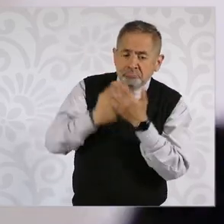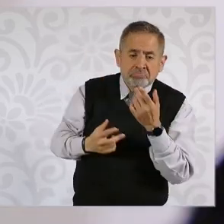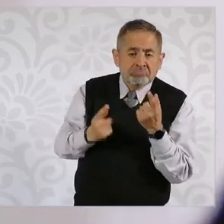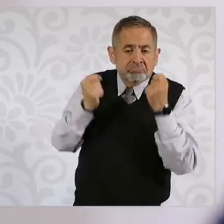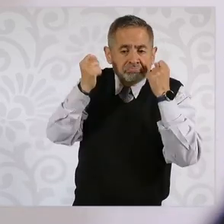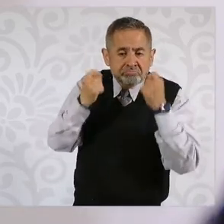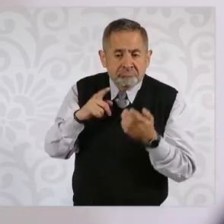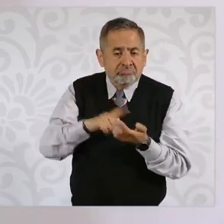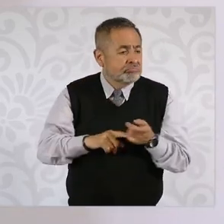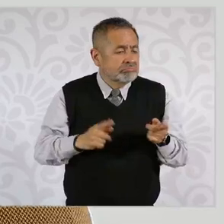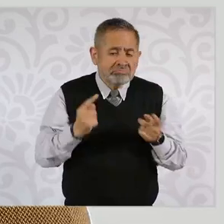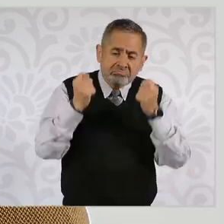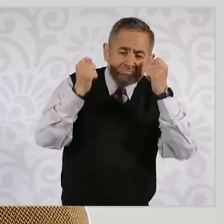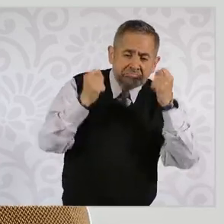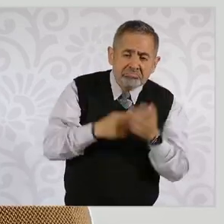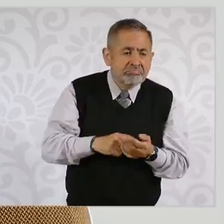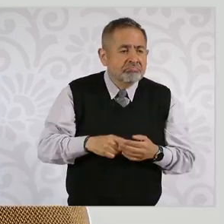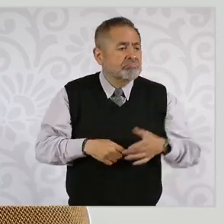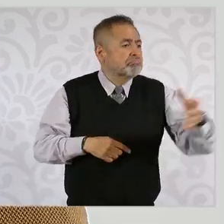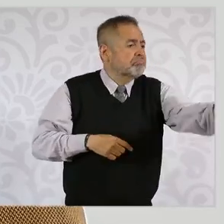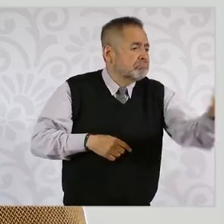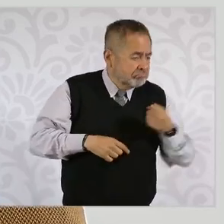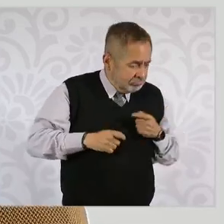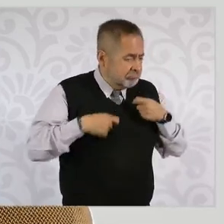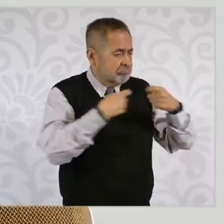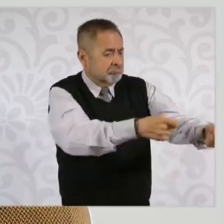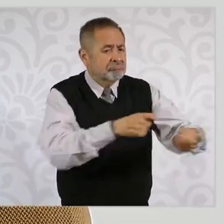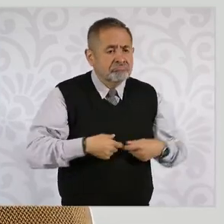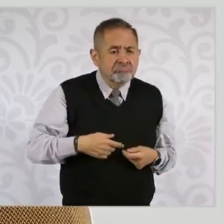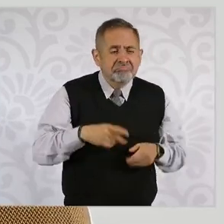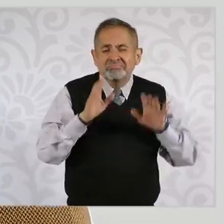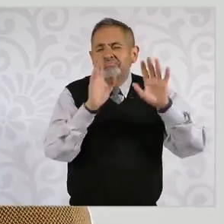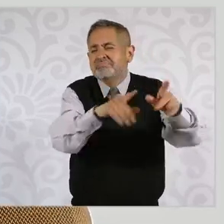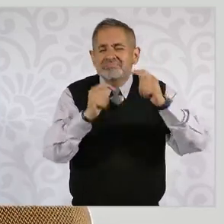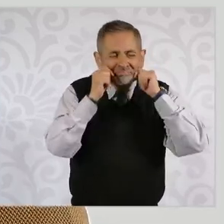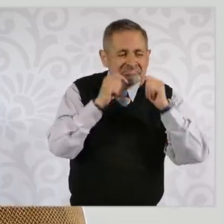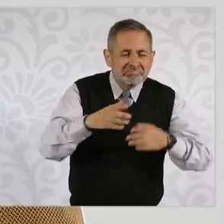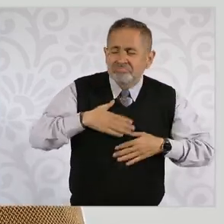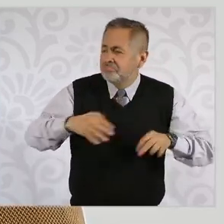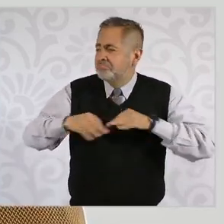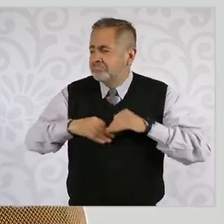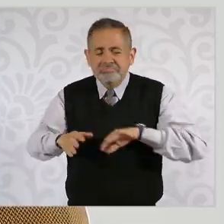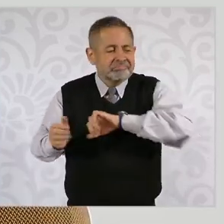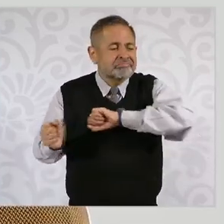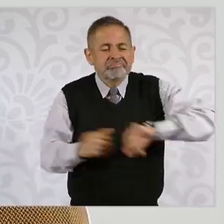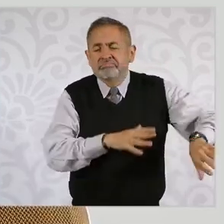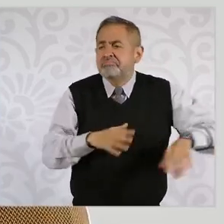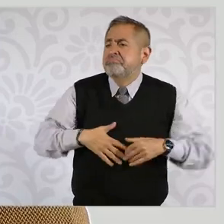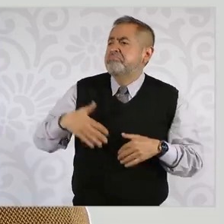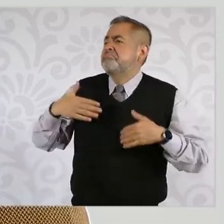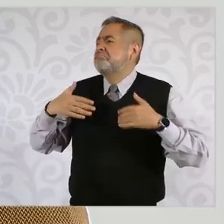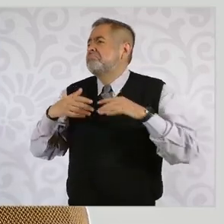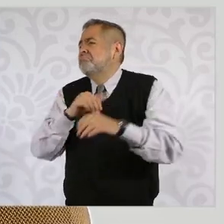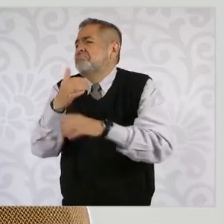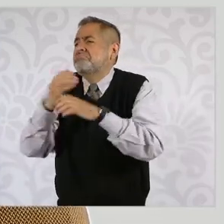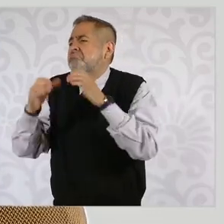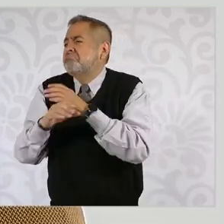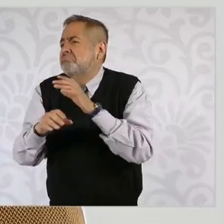irregularidades en la expedición de nombramientos y descuido en el desempeño de sus funciones hasta realizar